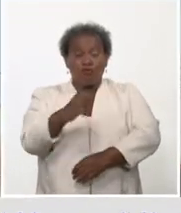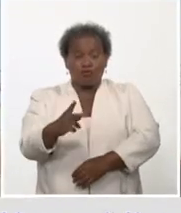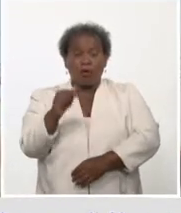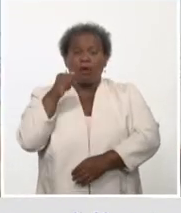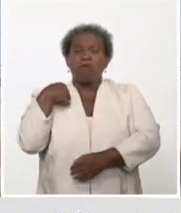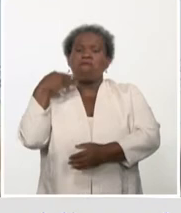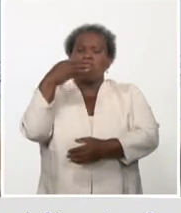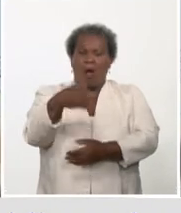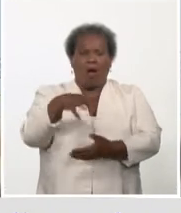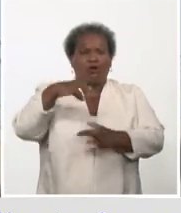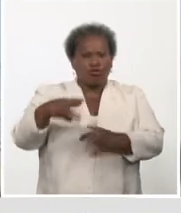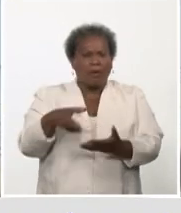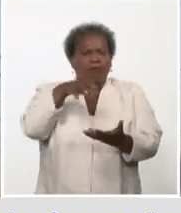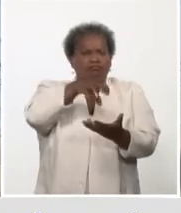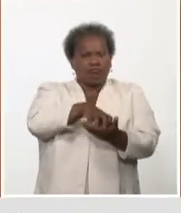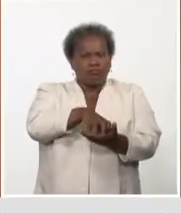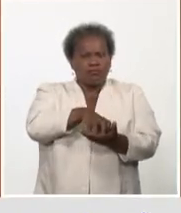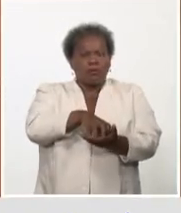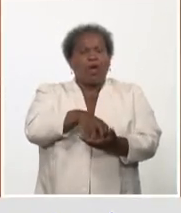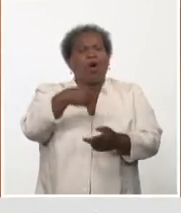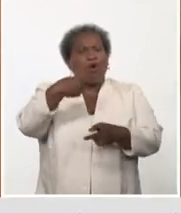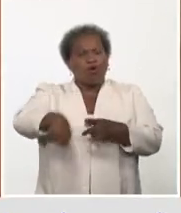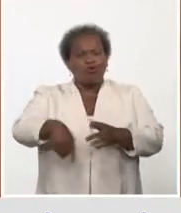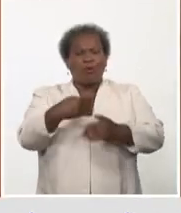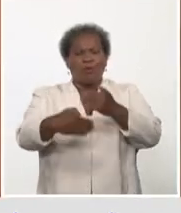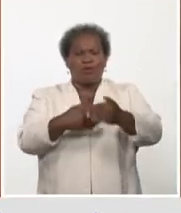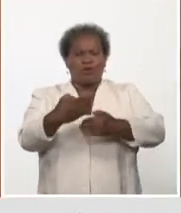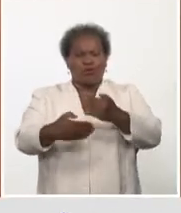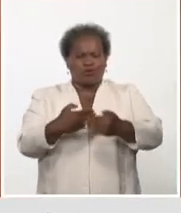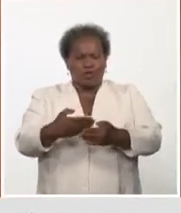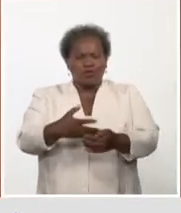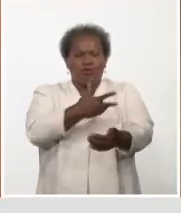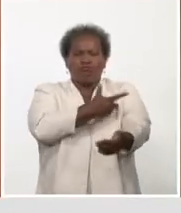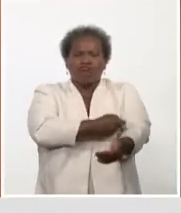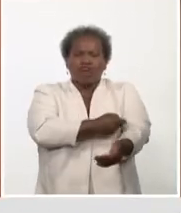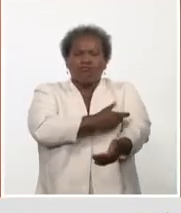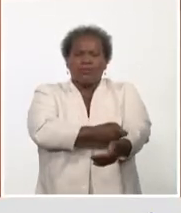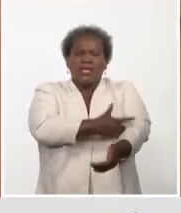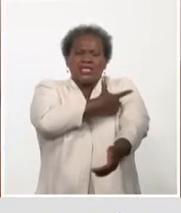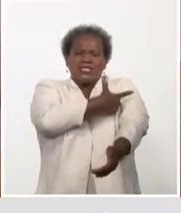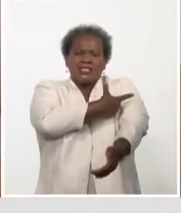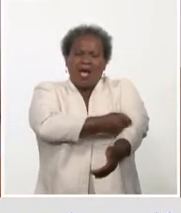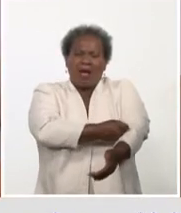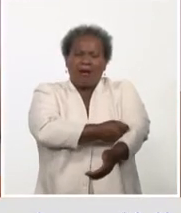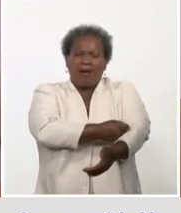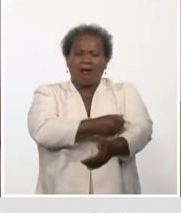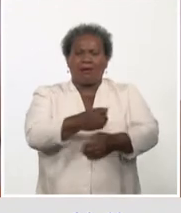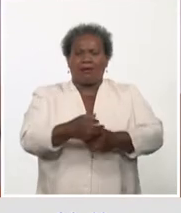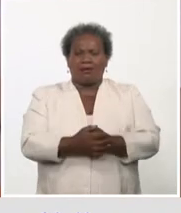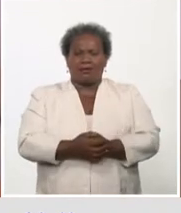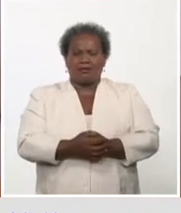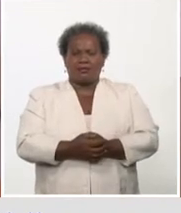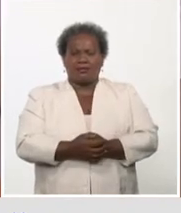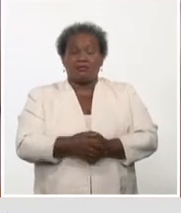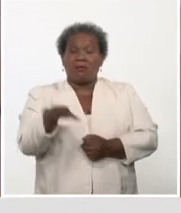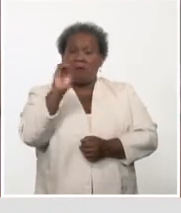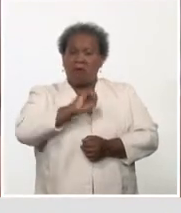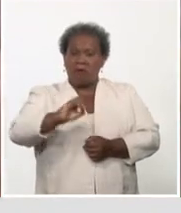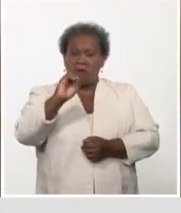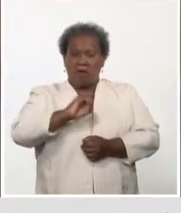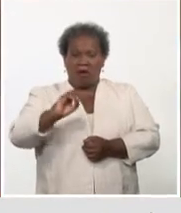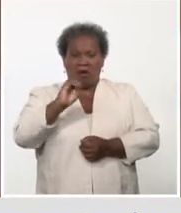para completar otro de los procesos del estudio del inmunógeno cubano contra el SARS-CoV-2. Lo hemos organizado de manera